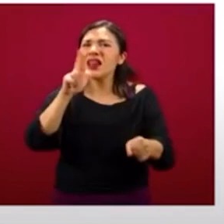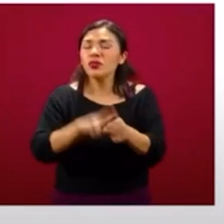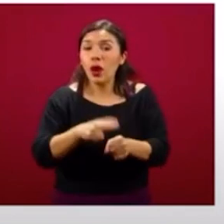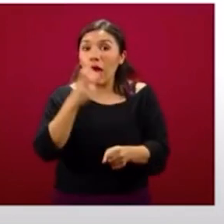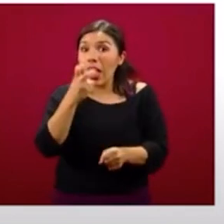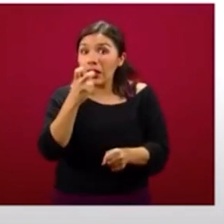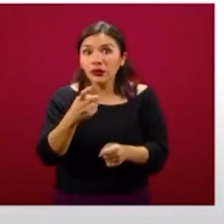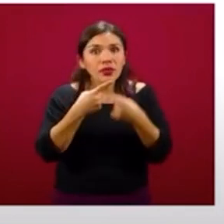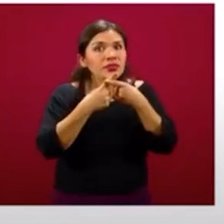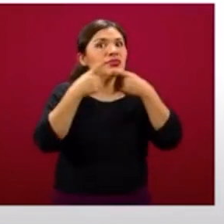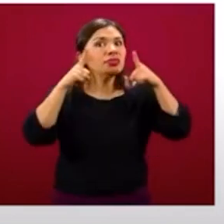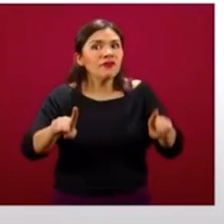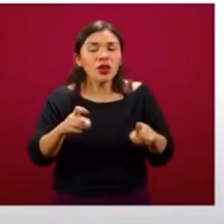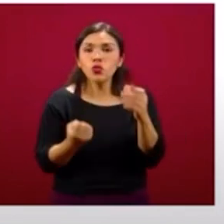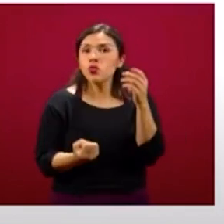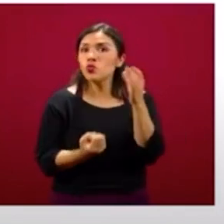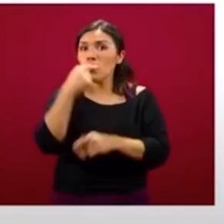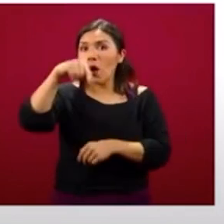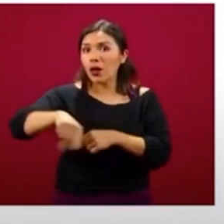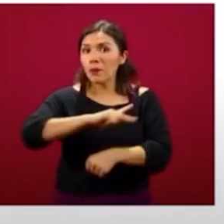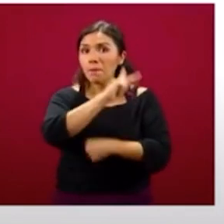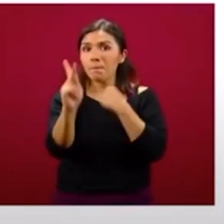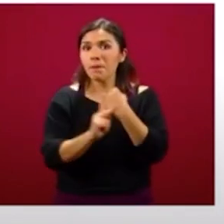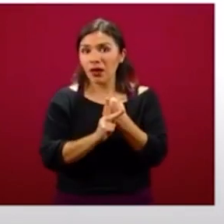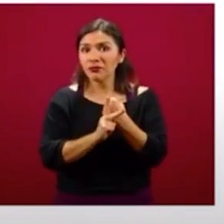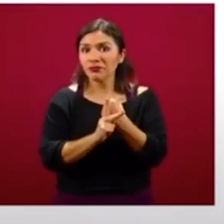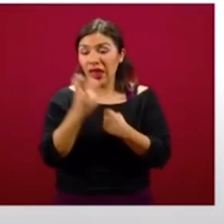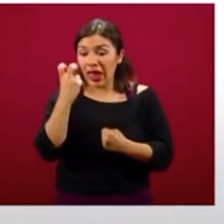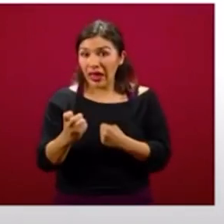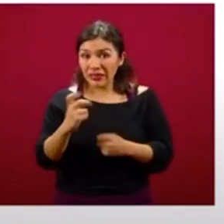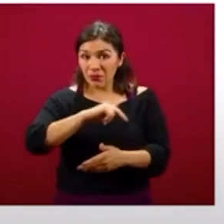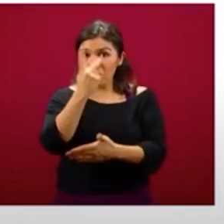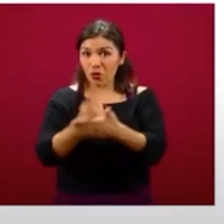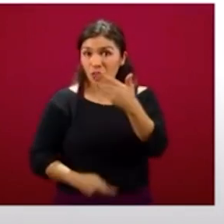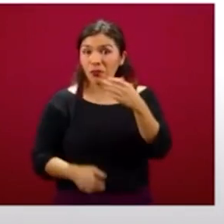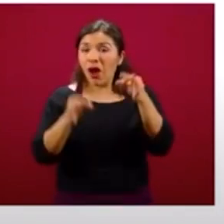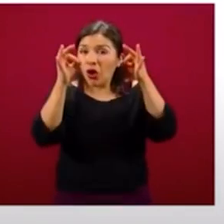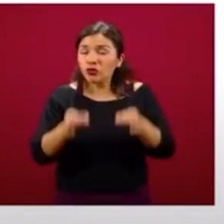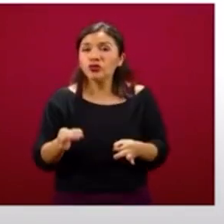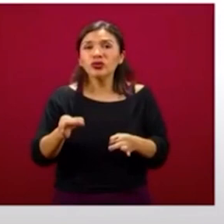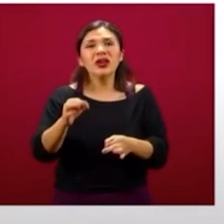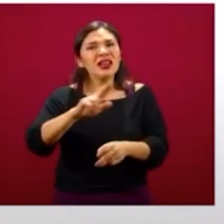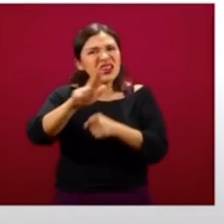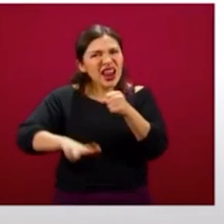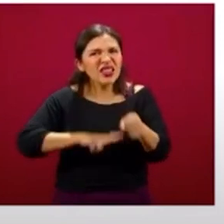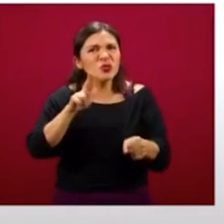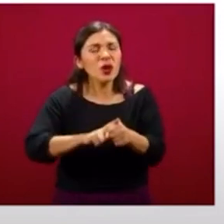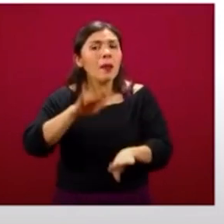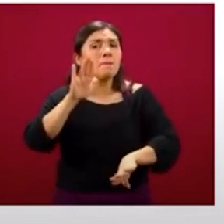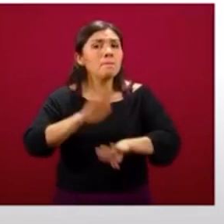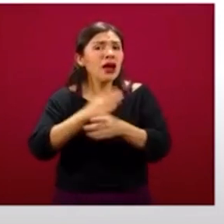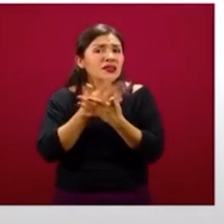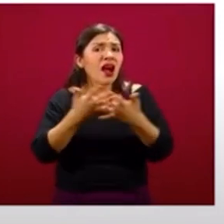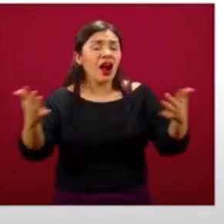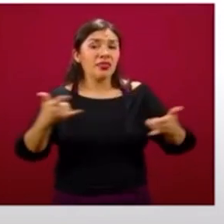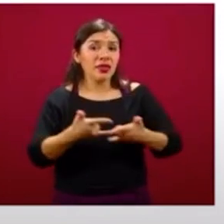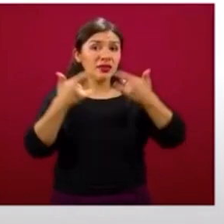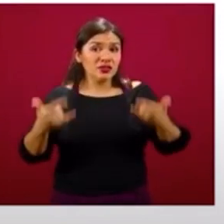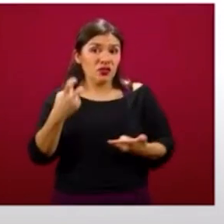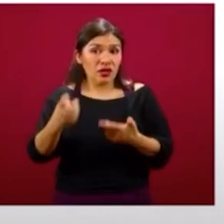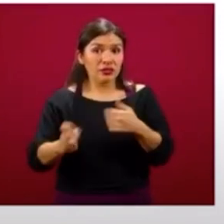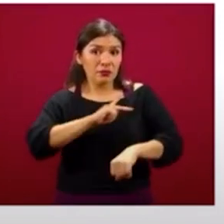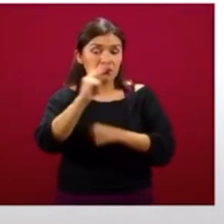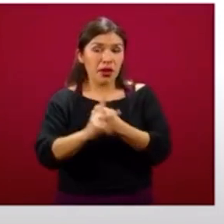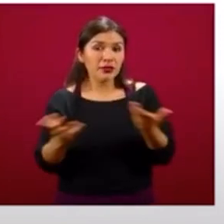diferente y nuevo en nuestro país. Ese es el programa de agricultura orgánica más grande en la historia de este